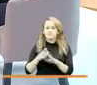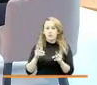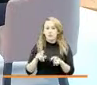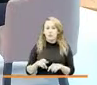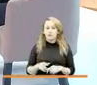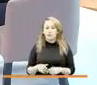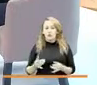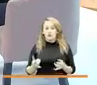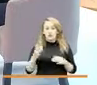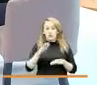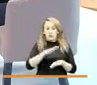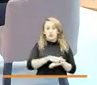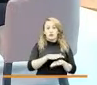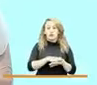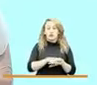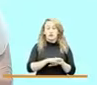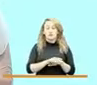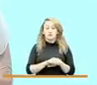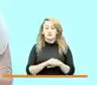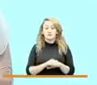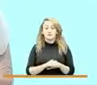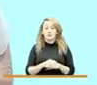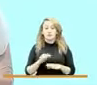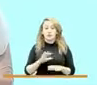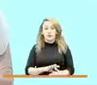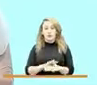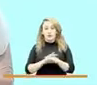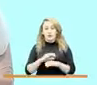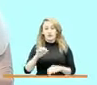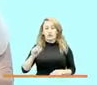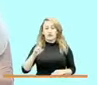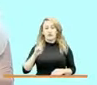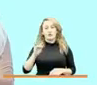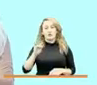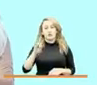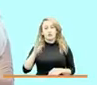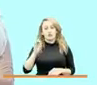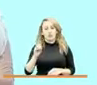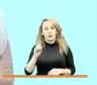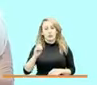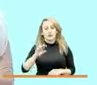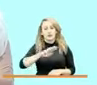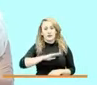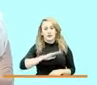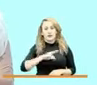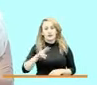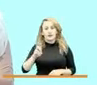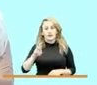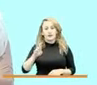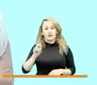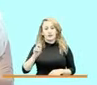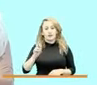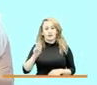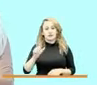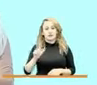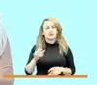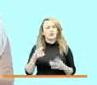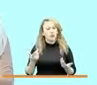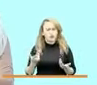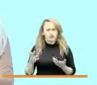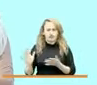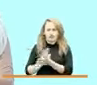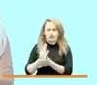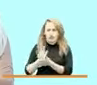en la tarde de hoy nos acompaña al doctor Arturo Londoño alcalde de Norosí que él nos puede contar cómo ha sido todo ese proceso de